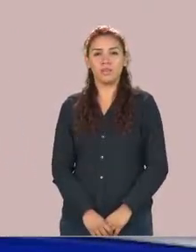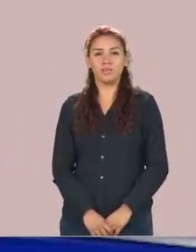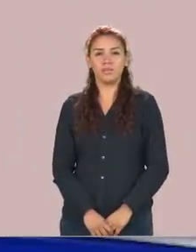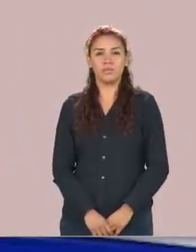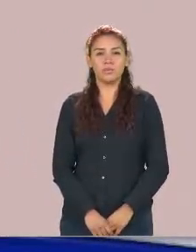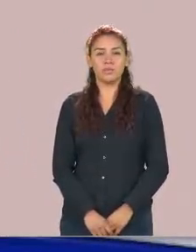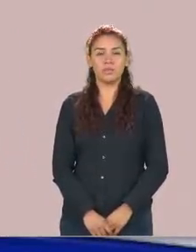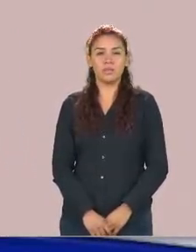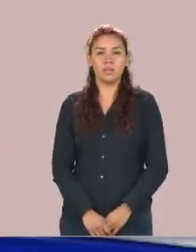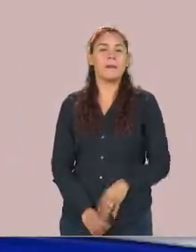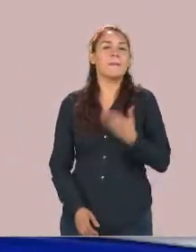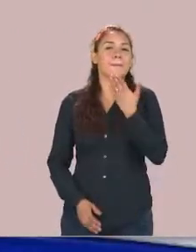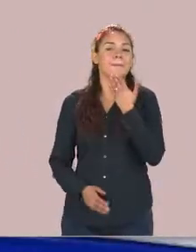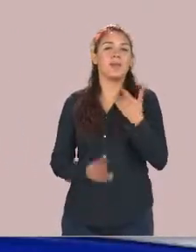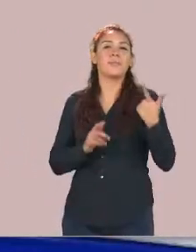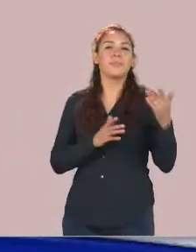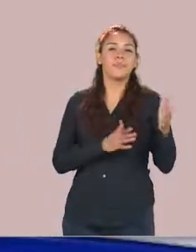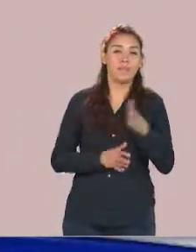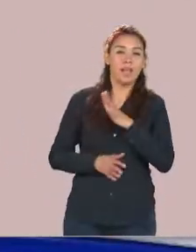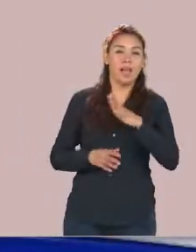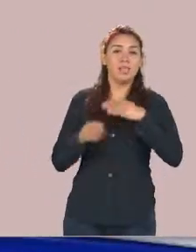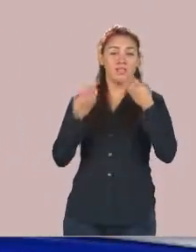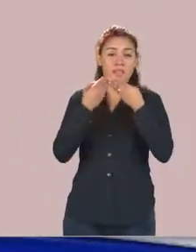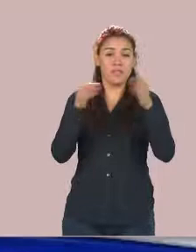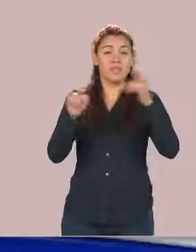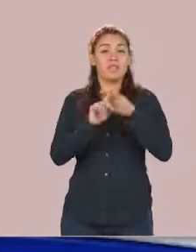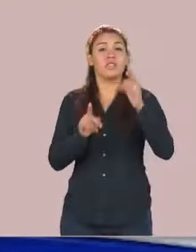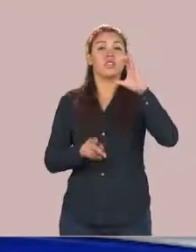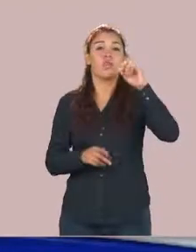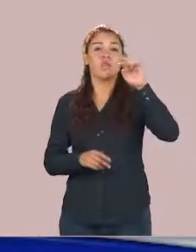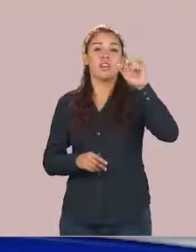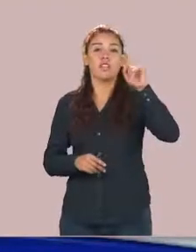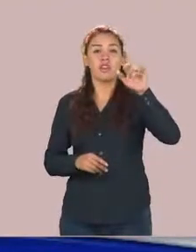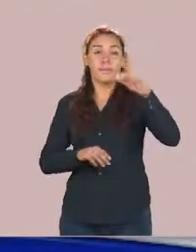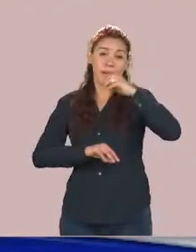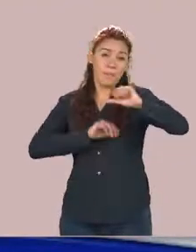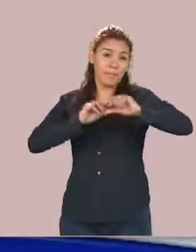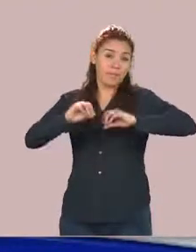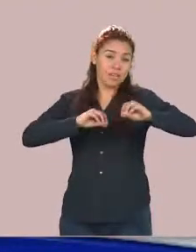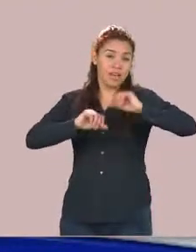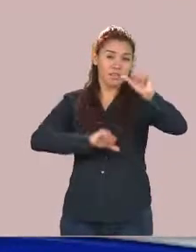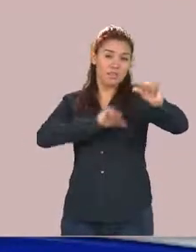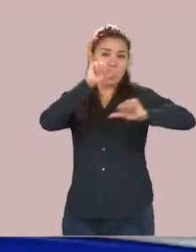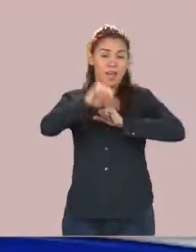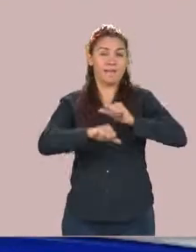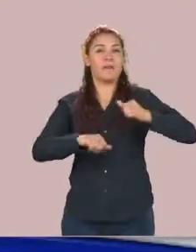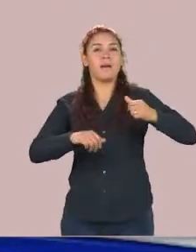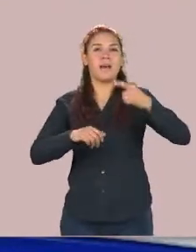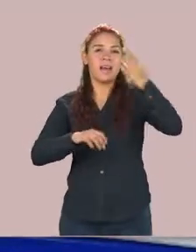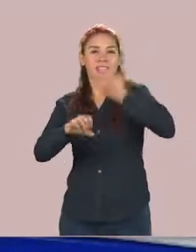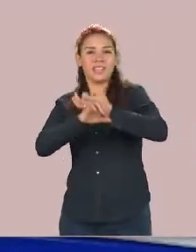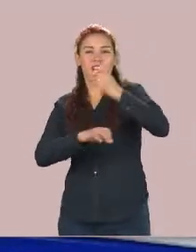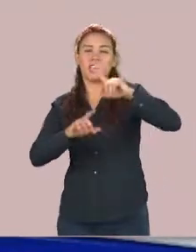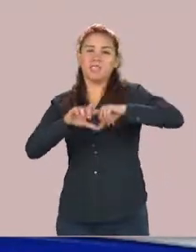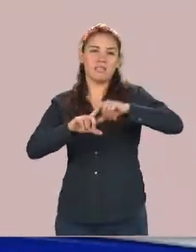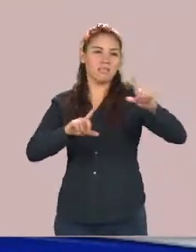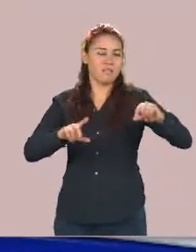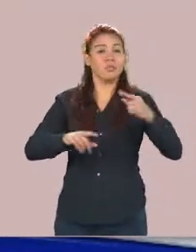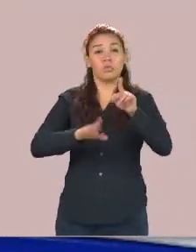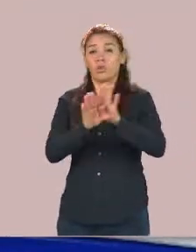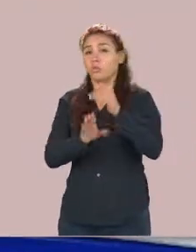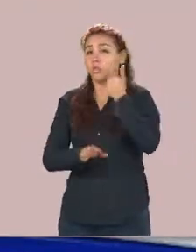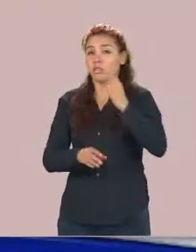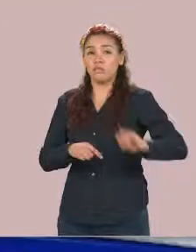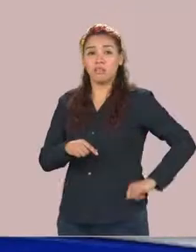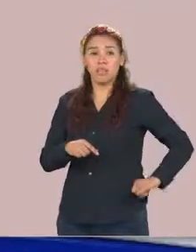Bien, se encuentran abiertas diversas convocatorias de movilidad académica internacional. Si te interesa realizar parte de tus estudios en alguna universidad